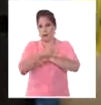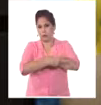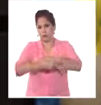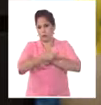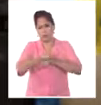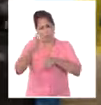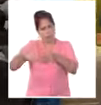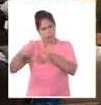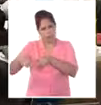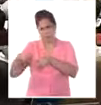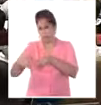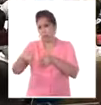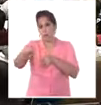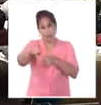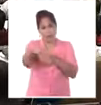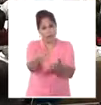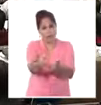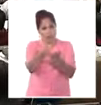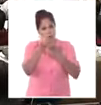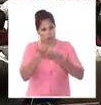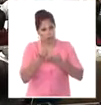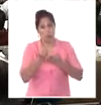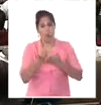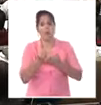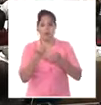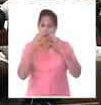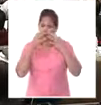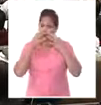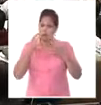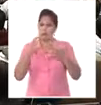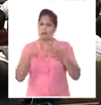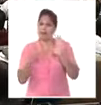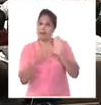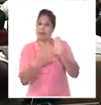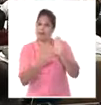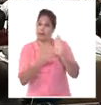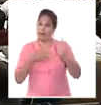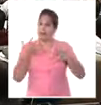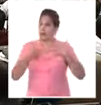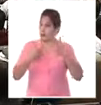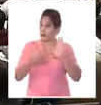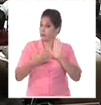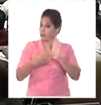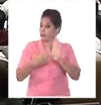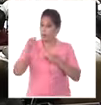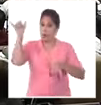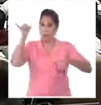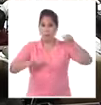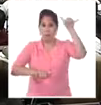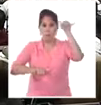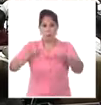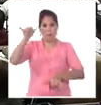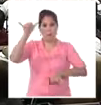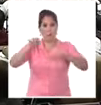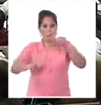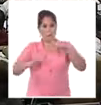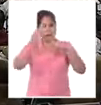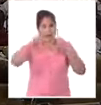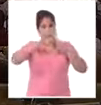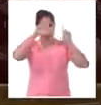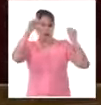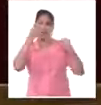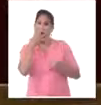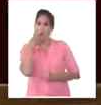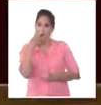entre otros. Resulta también estimulante constatar el incremento de los viajes a Cuba como destino seguro